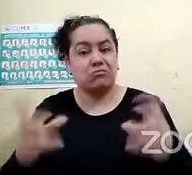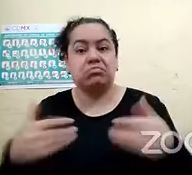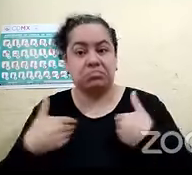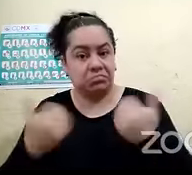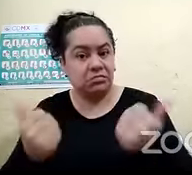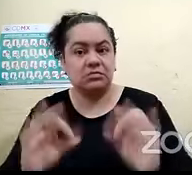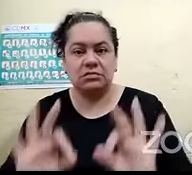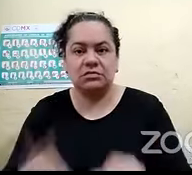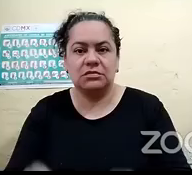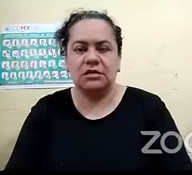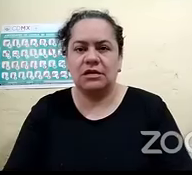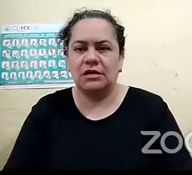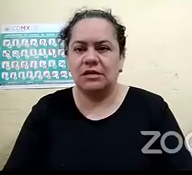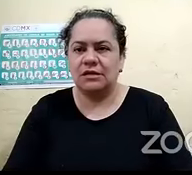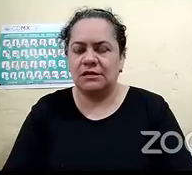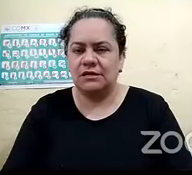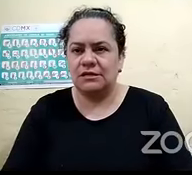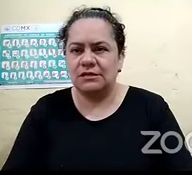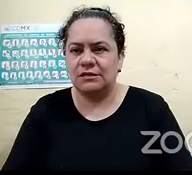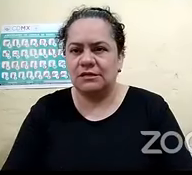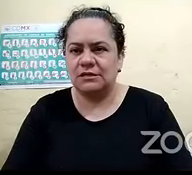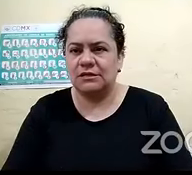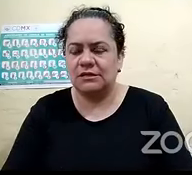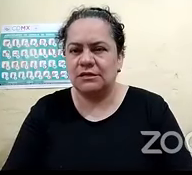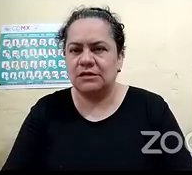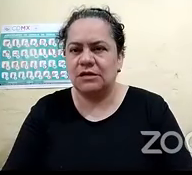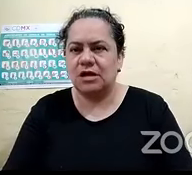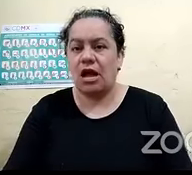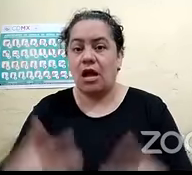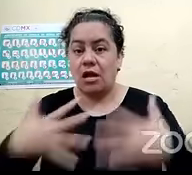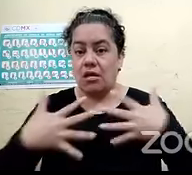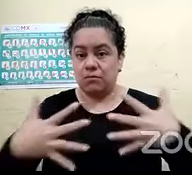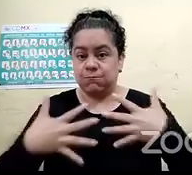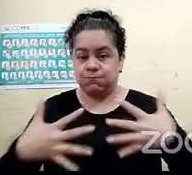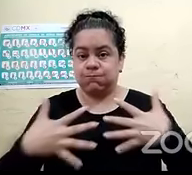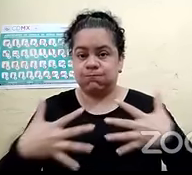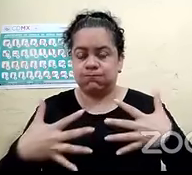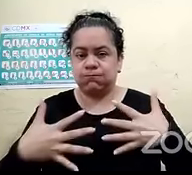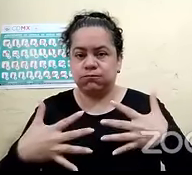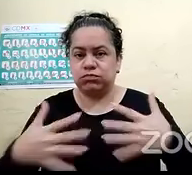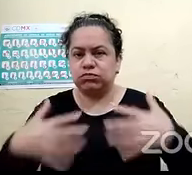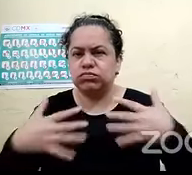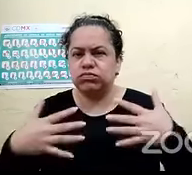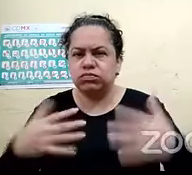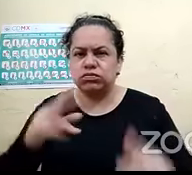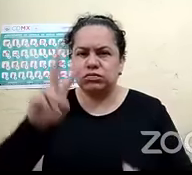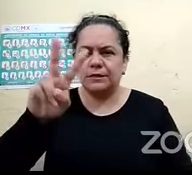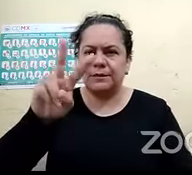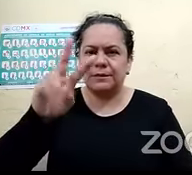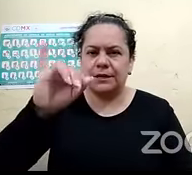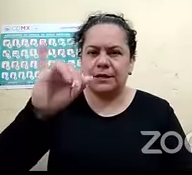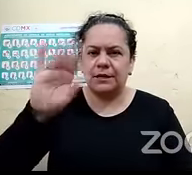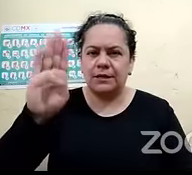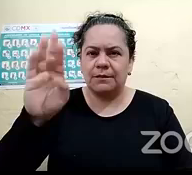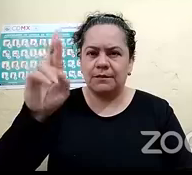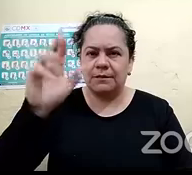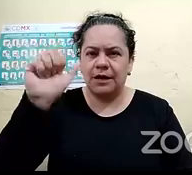interesante el tema de las vibraciones tiene mucho que ver obviamente con las personas que tienen